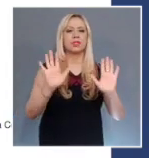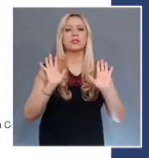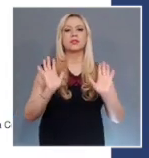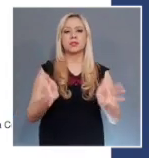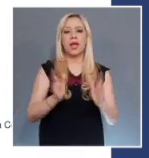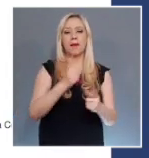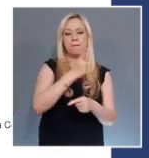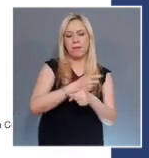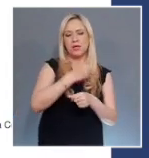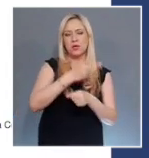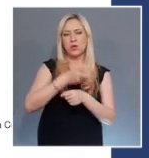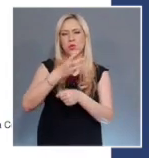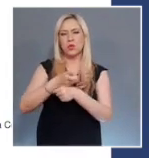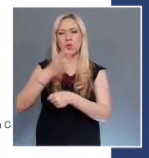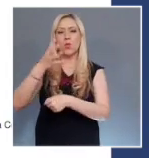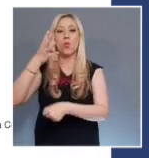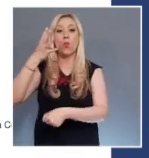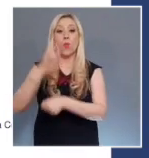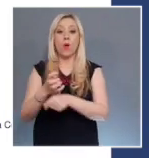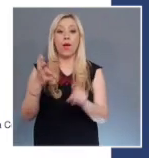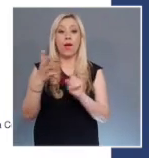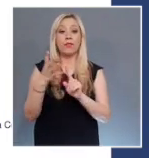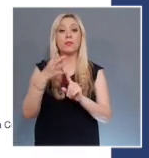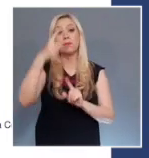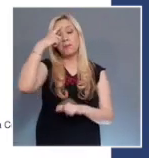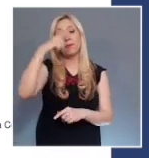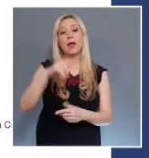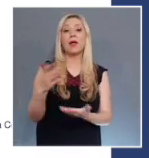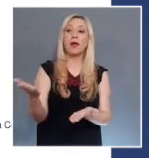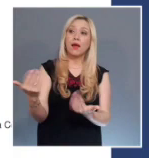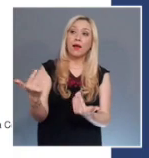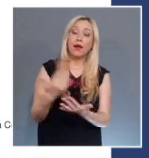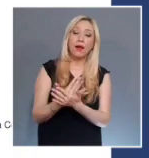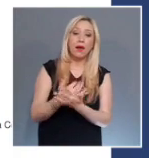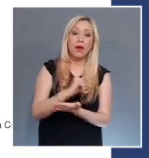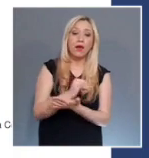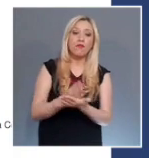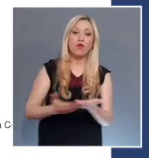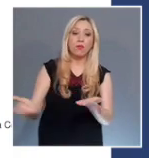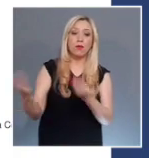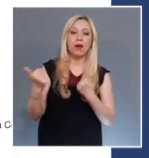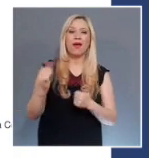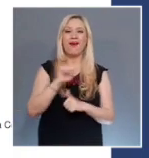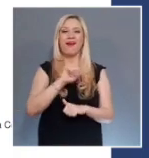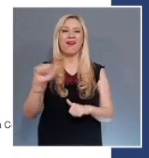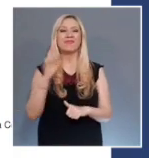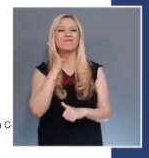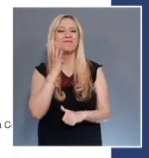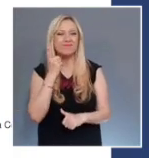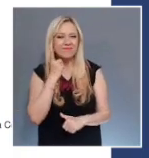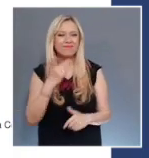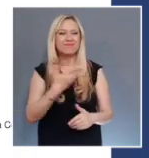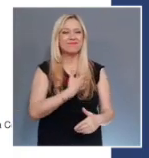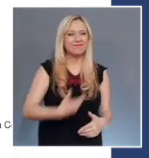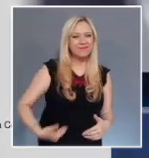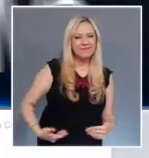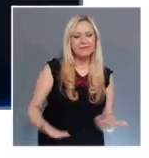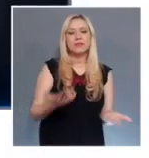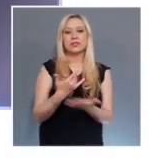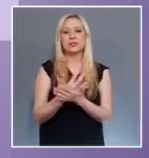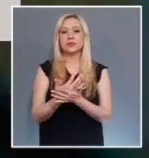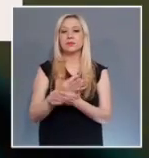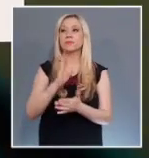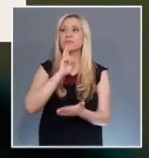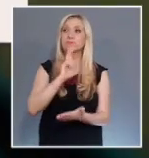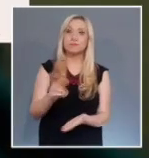espera del informe de las autoridades demandadas y en el caso de las controversias, a la espera de que contesten la demanda.